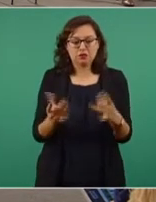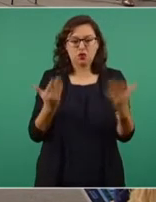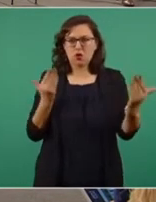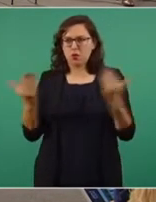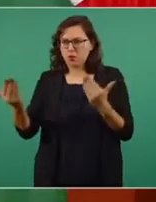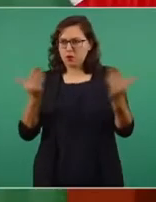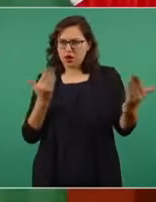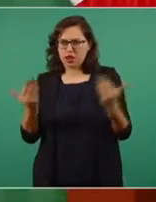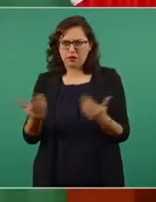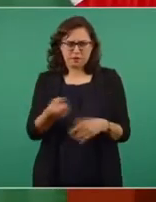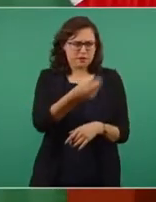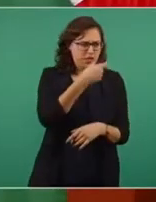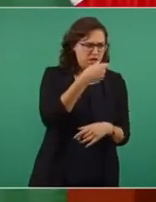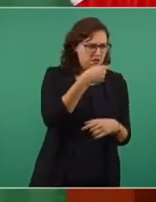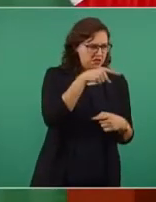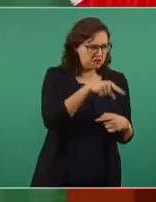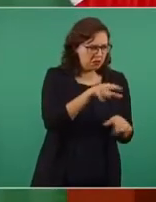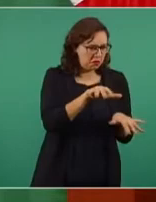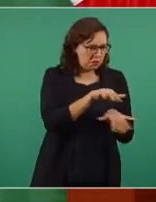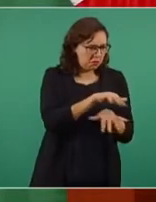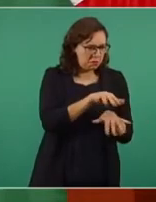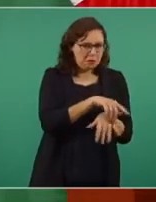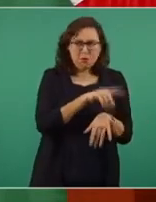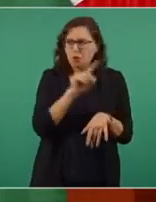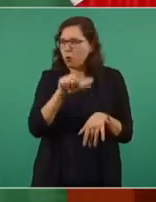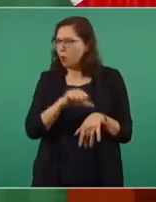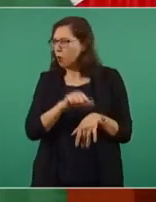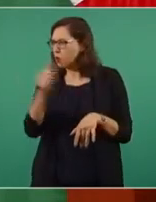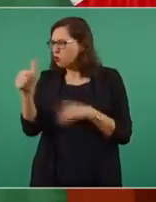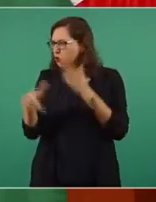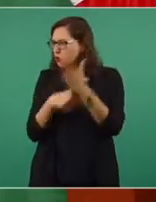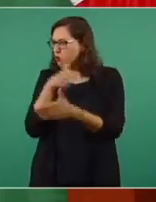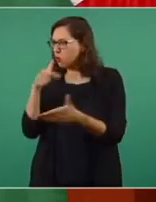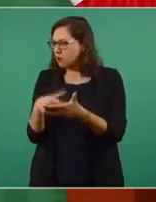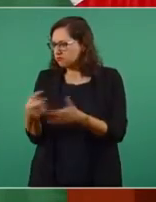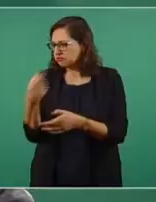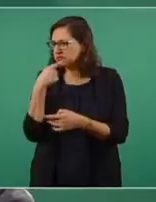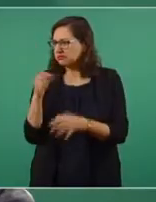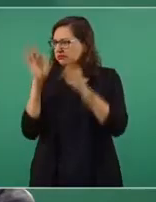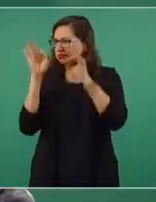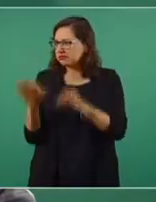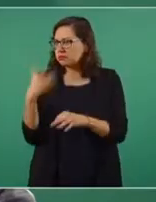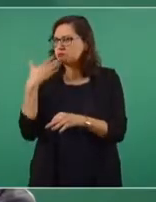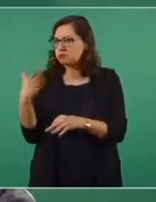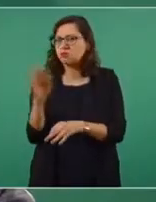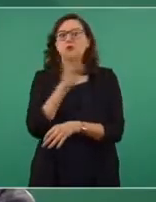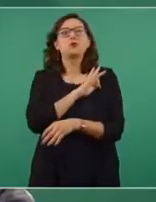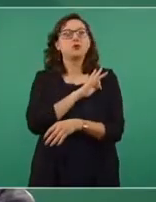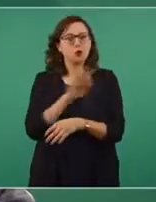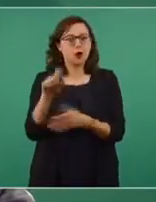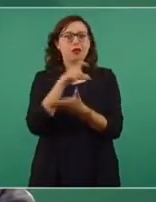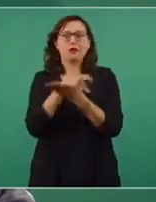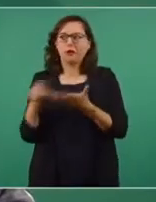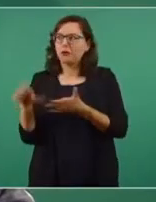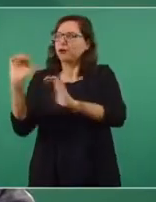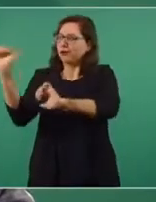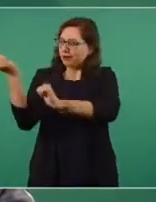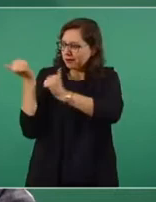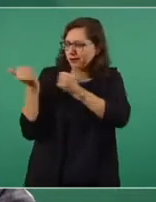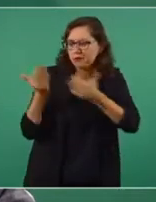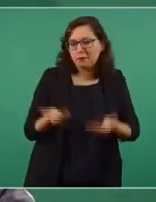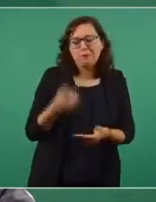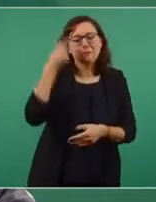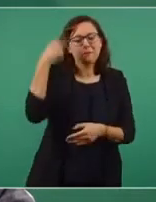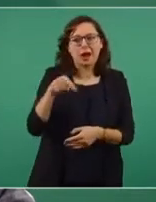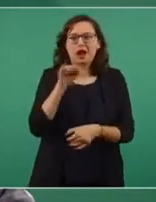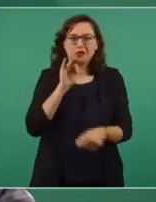en el mundo conlleva aún un mayor apego terapéutico, menores efectos secundarios